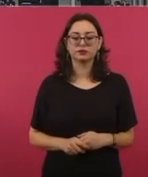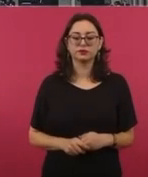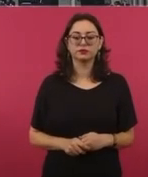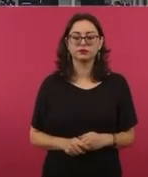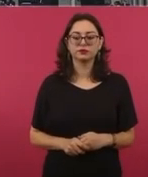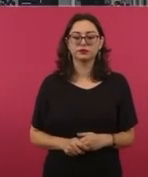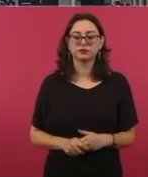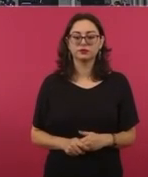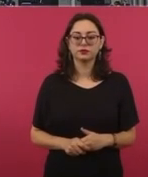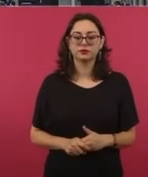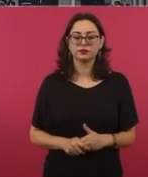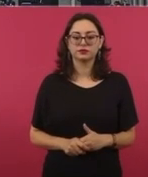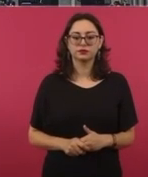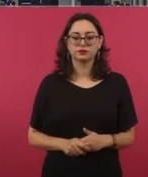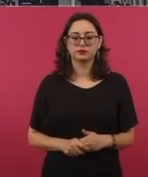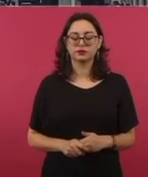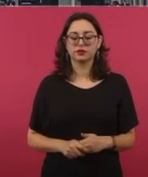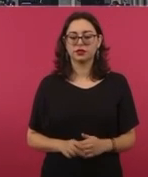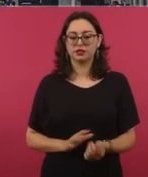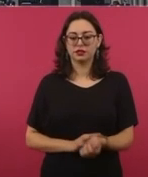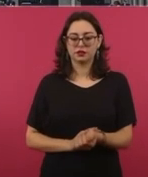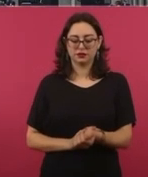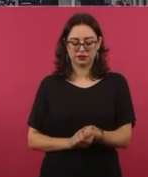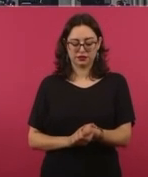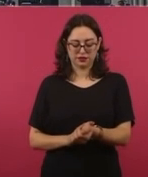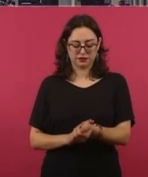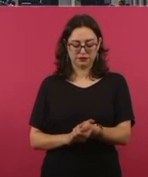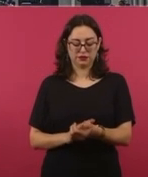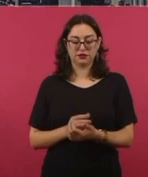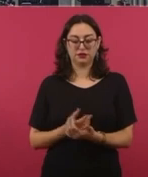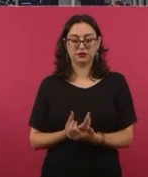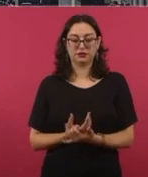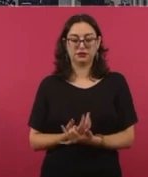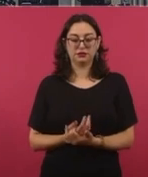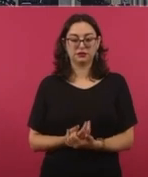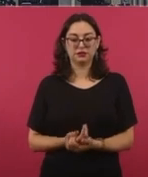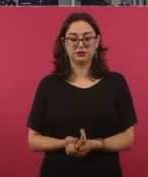Sí, no, no, ya… Sí,